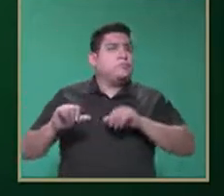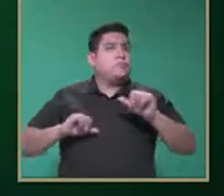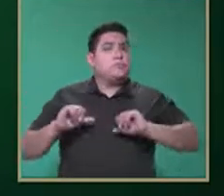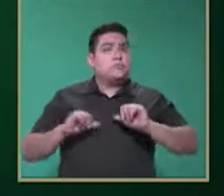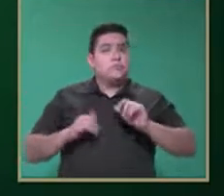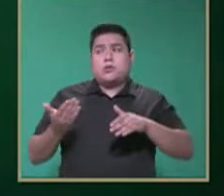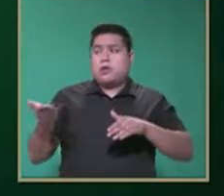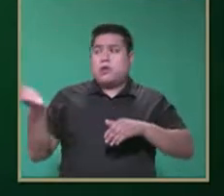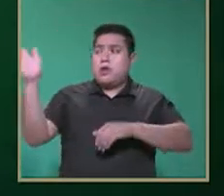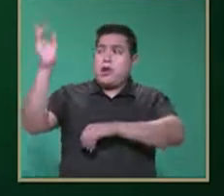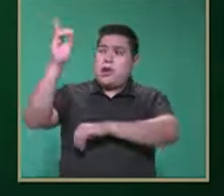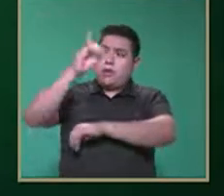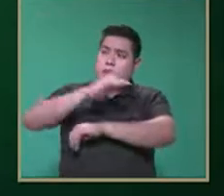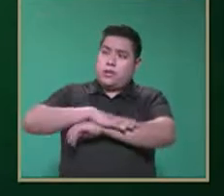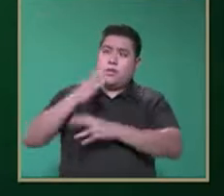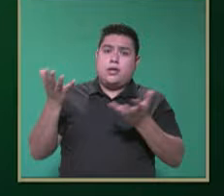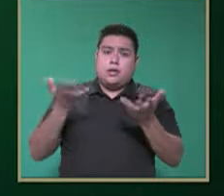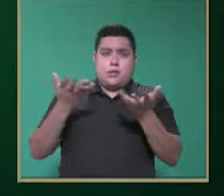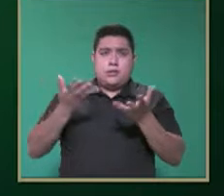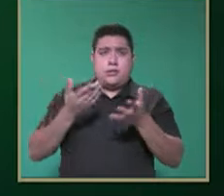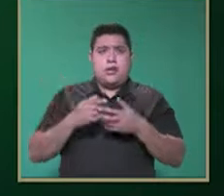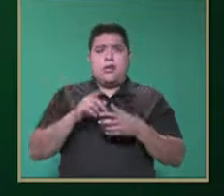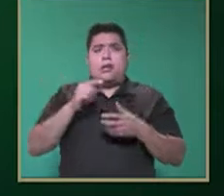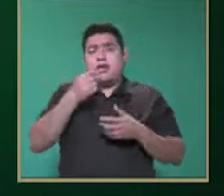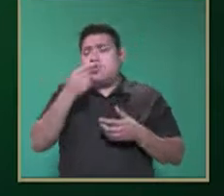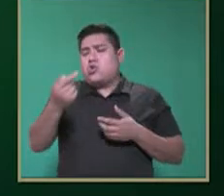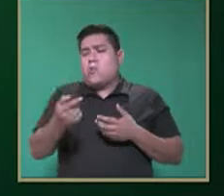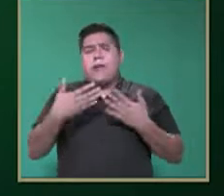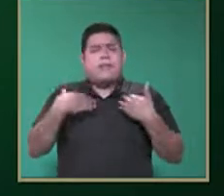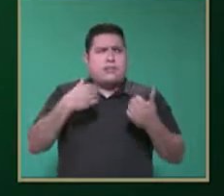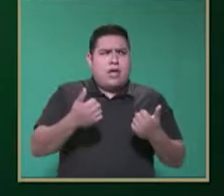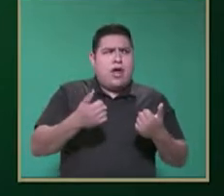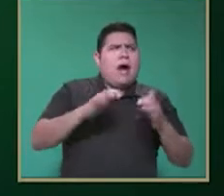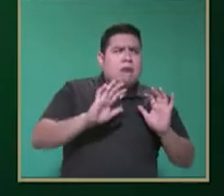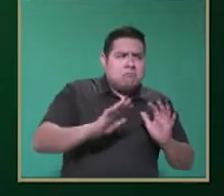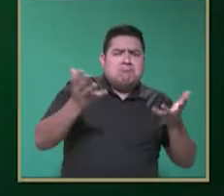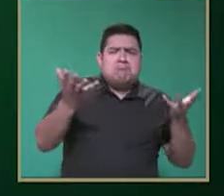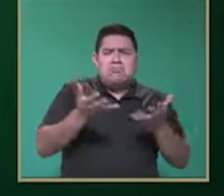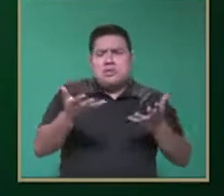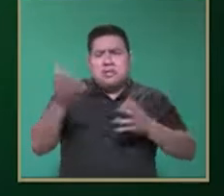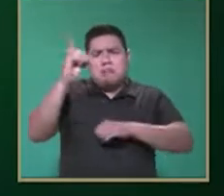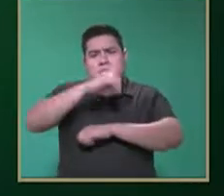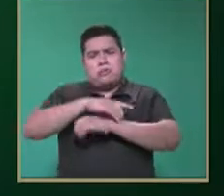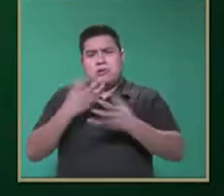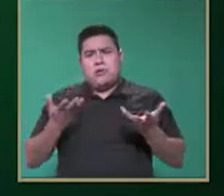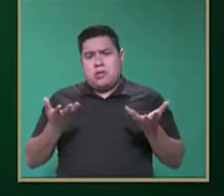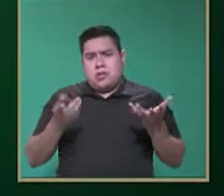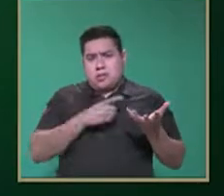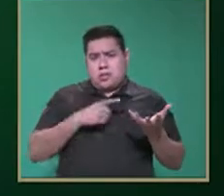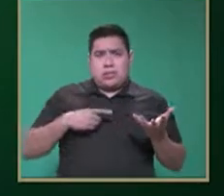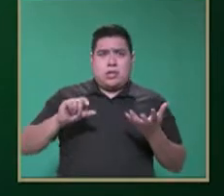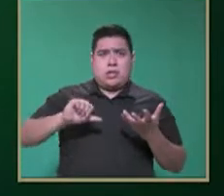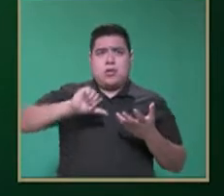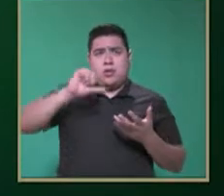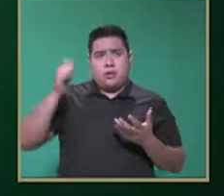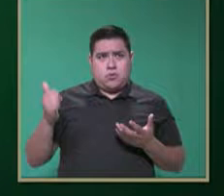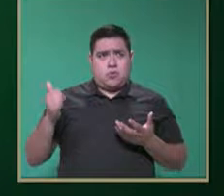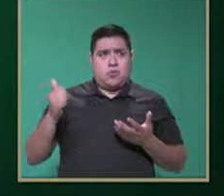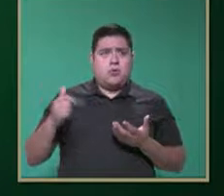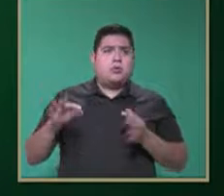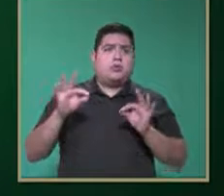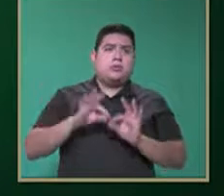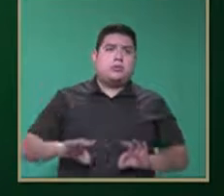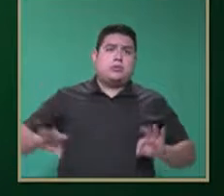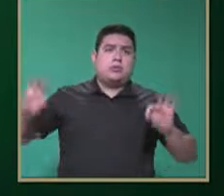a hacer durante el día y pues él ya va a tener un conocimiento de qué se va a realizar. Otro de los puntos es evitar